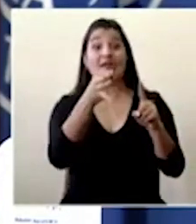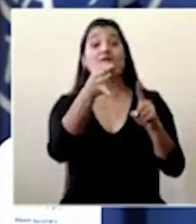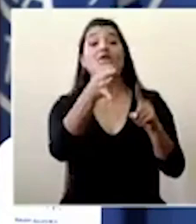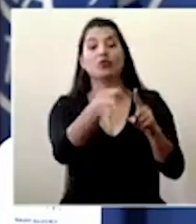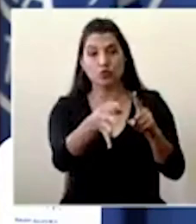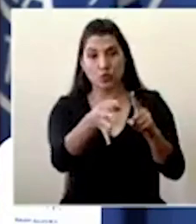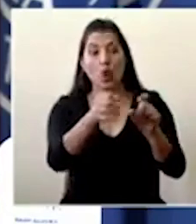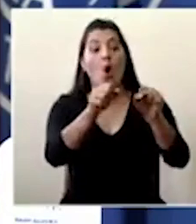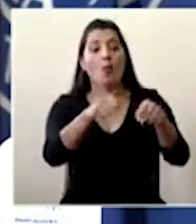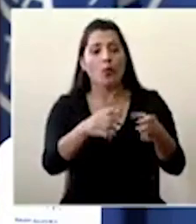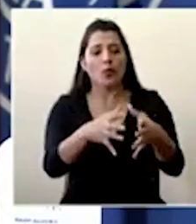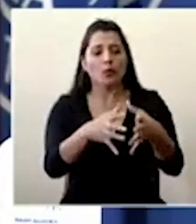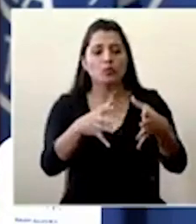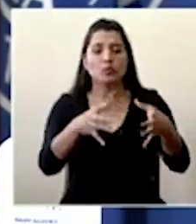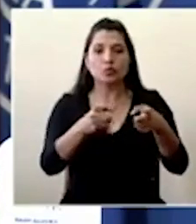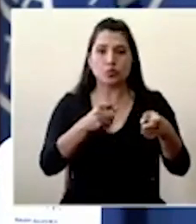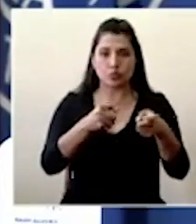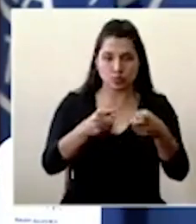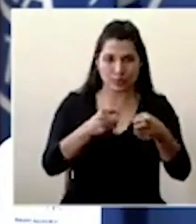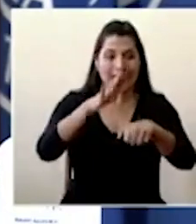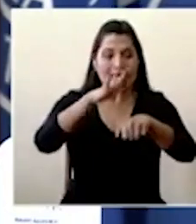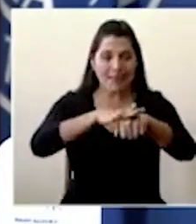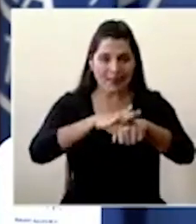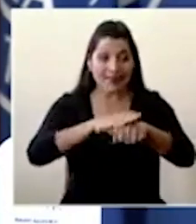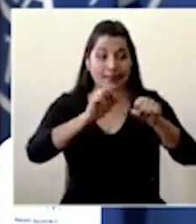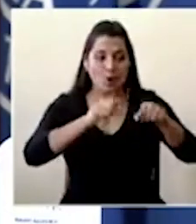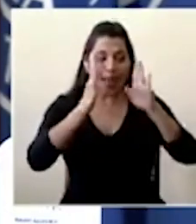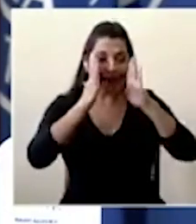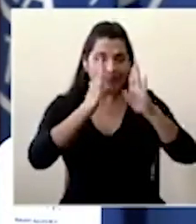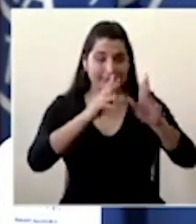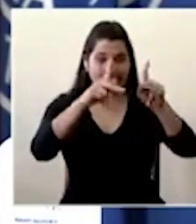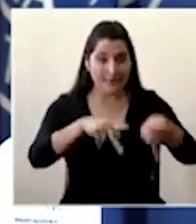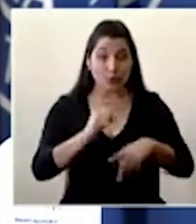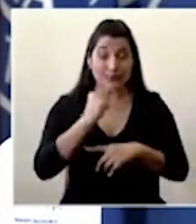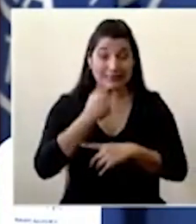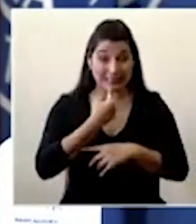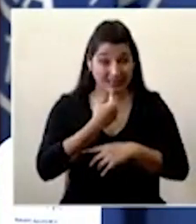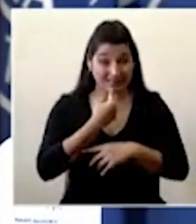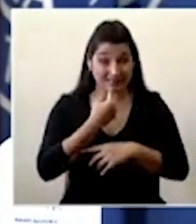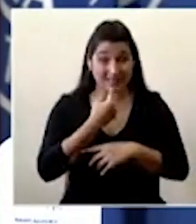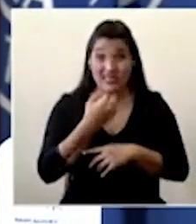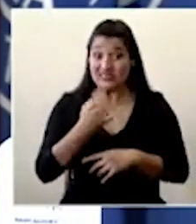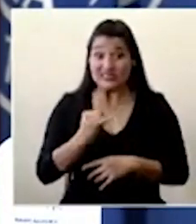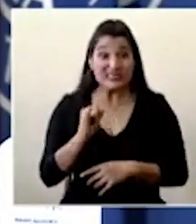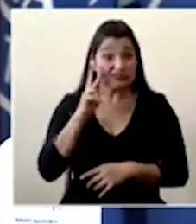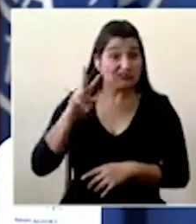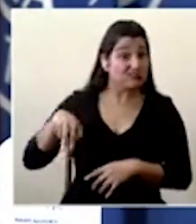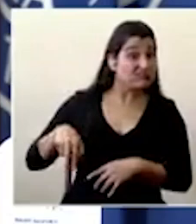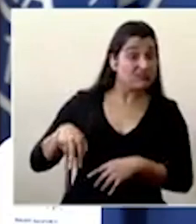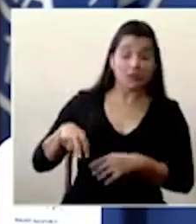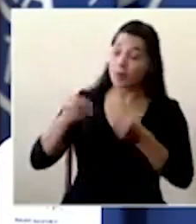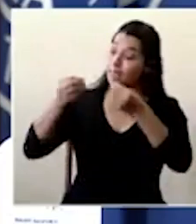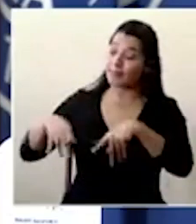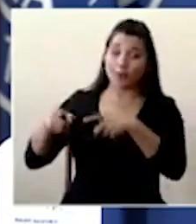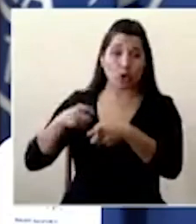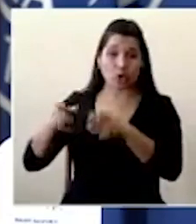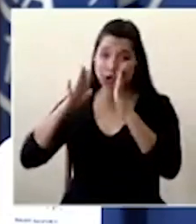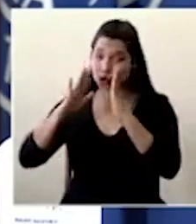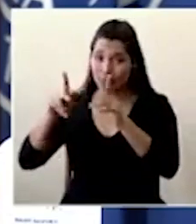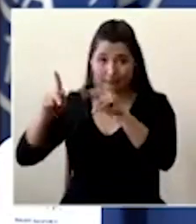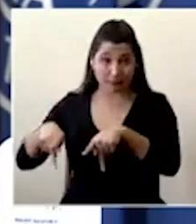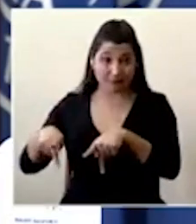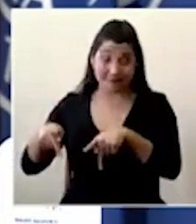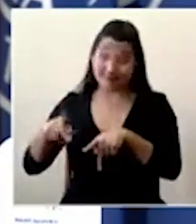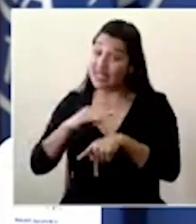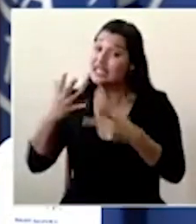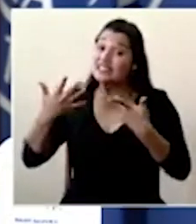curva que nos permita manejar administradamente los pacientes graves o un escenario en donde se nos va a salir de control y ya va a